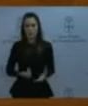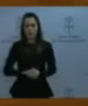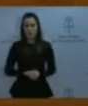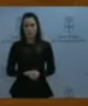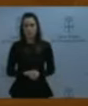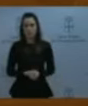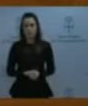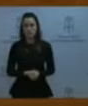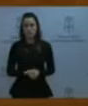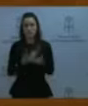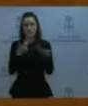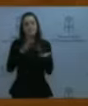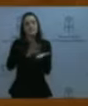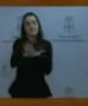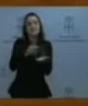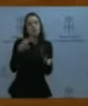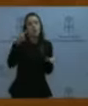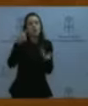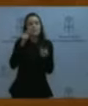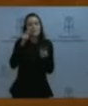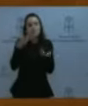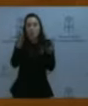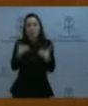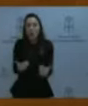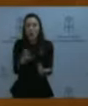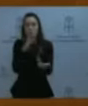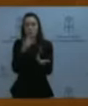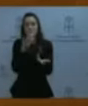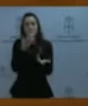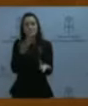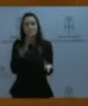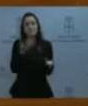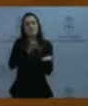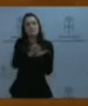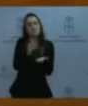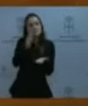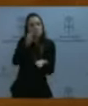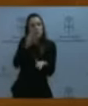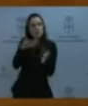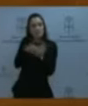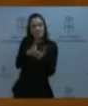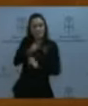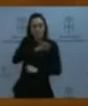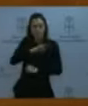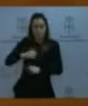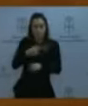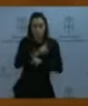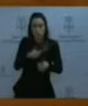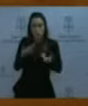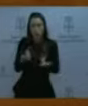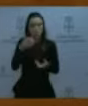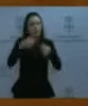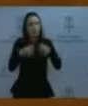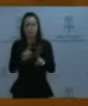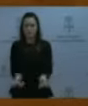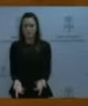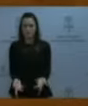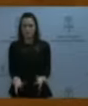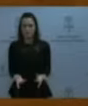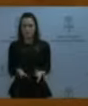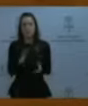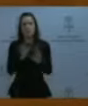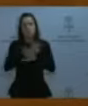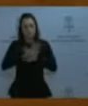No hay servicios de inspección. Los servicios de inspección, si no son personales y singularizados, son injustos, hombre. De cualquier